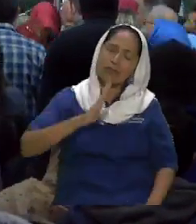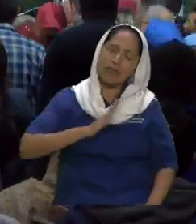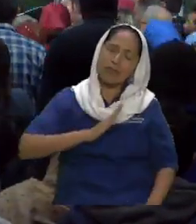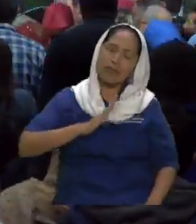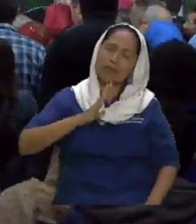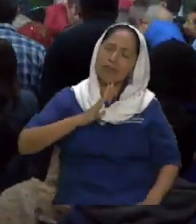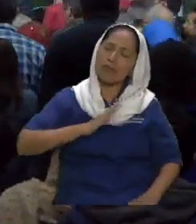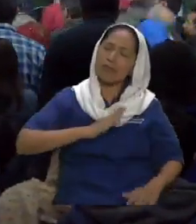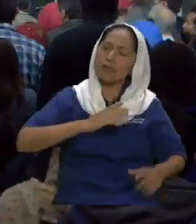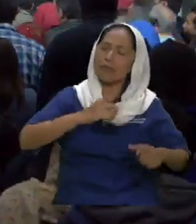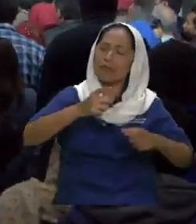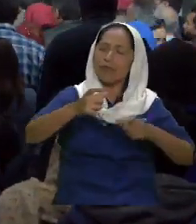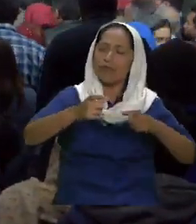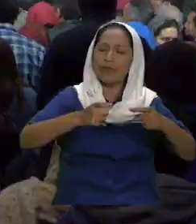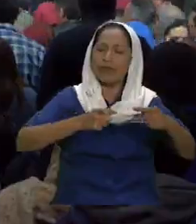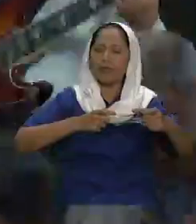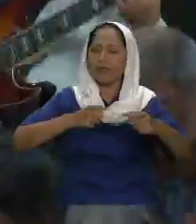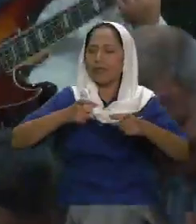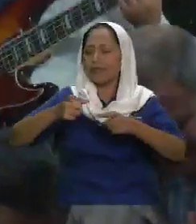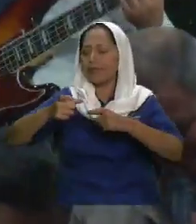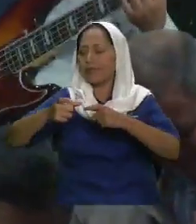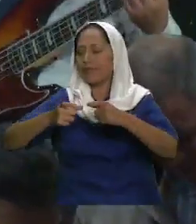tónde tú